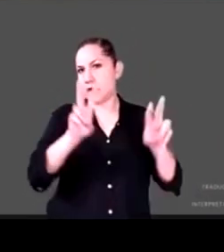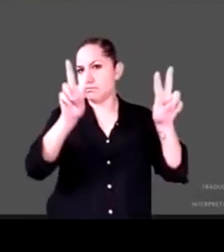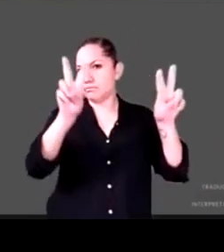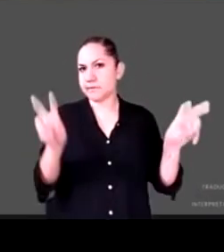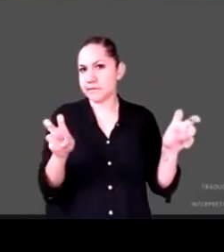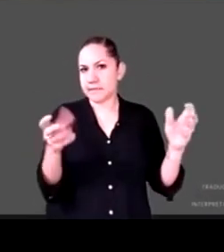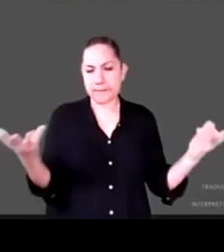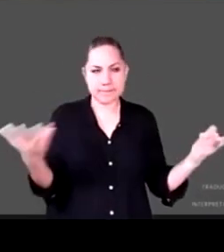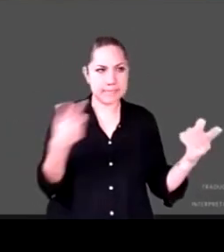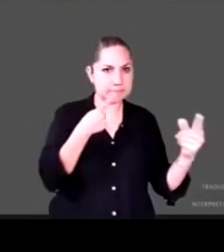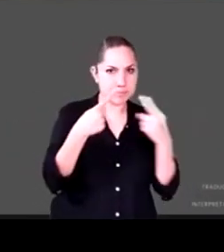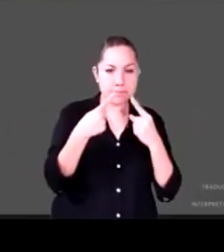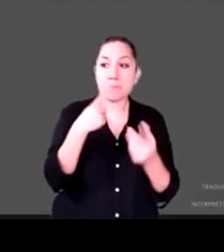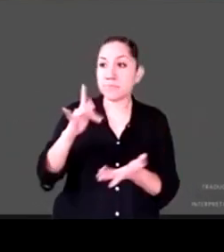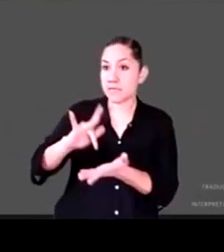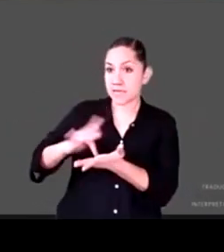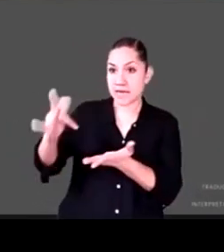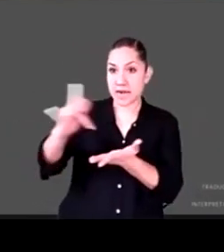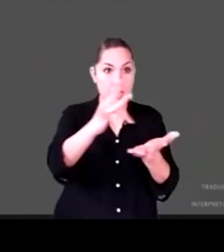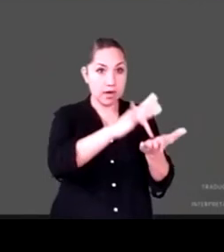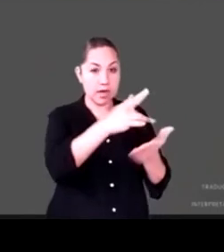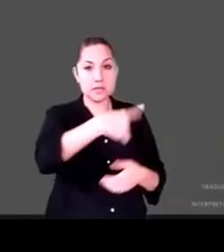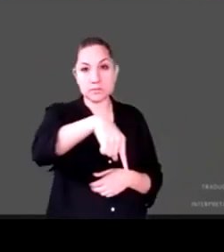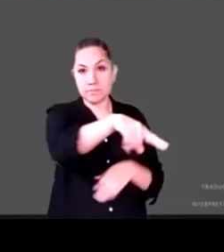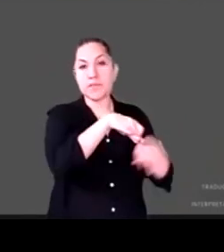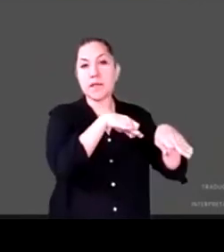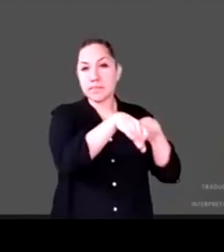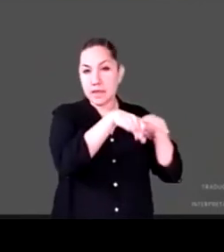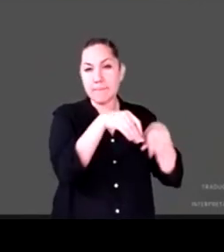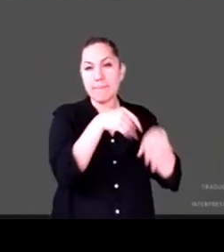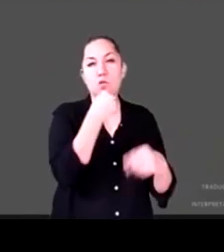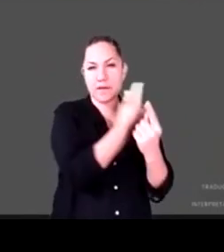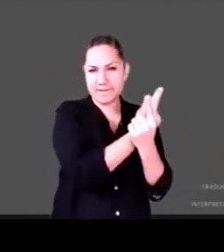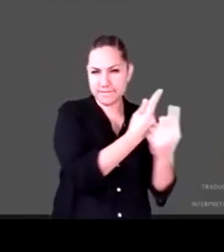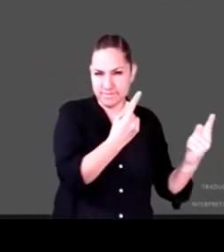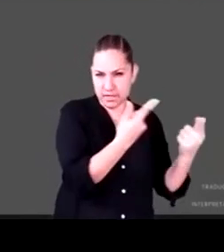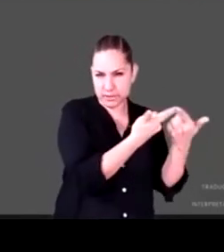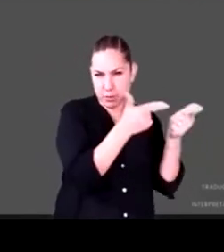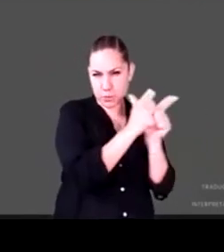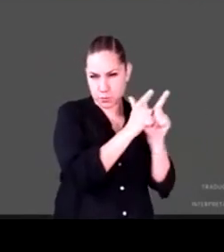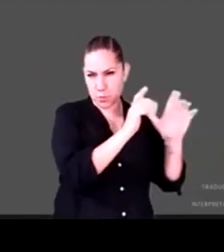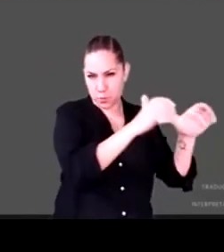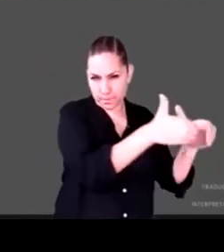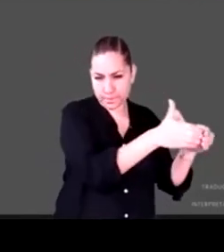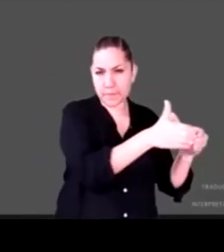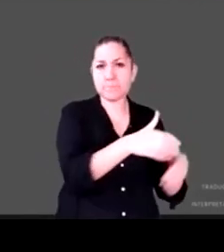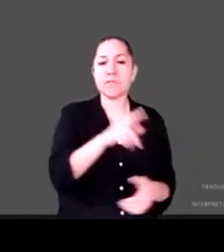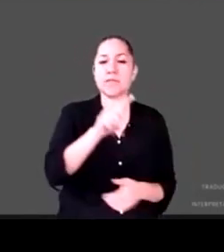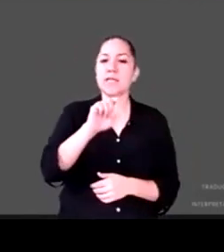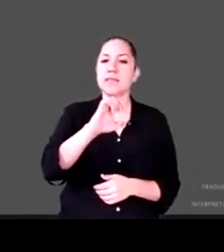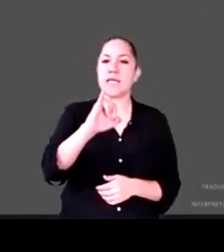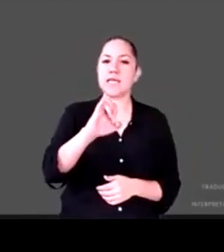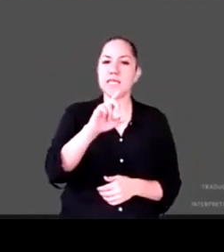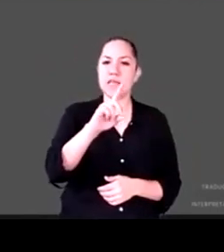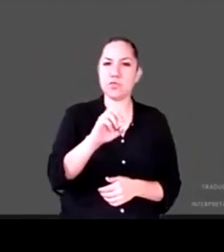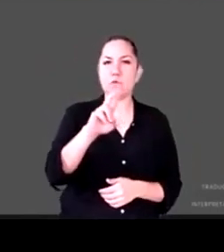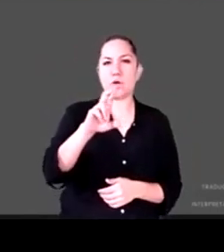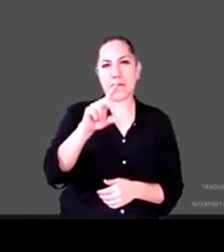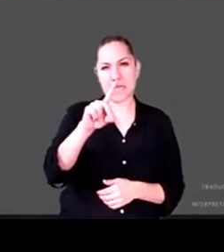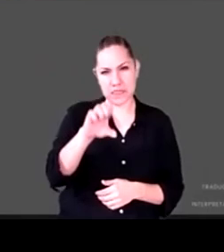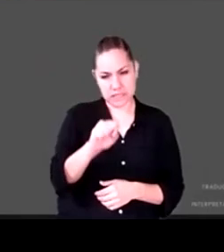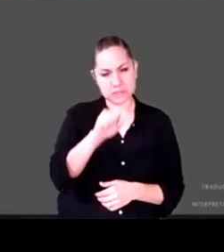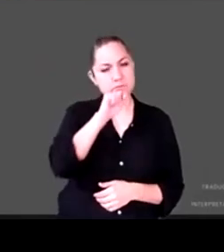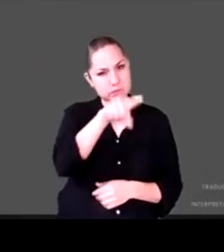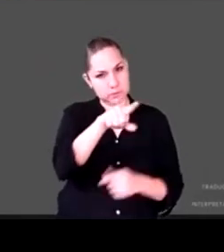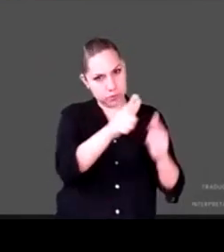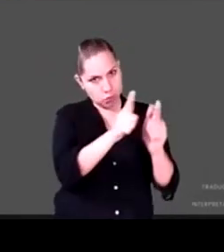las organizaciones aliadas, a trabajo infantil, perdón, a tejiendo redes, a la dirección